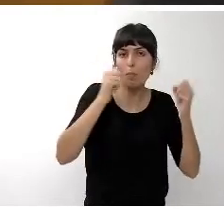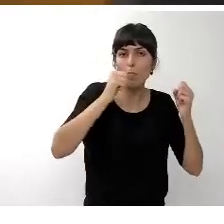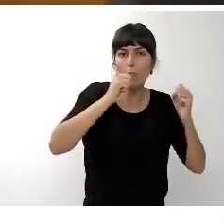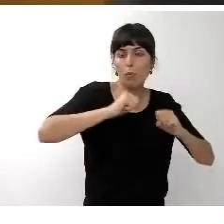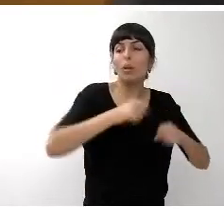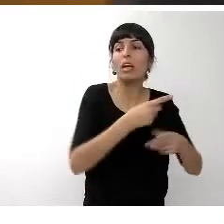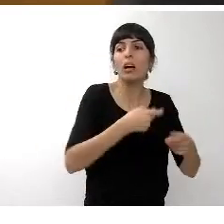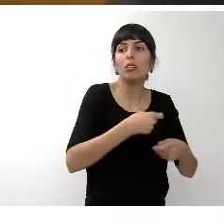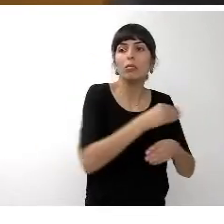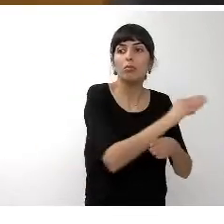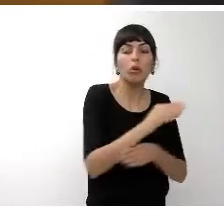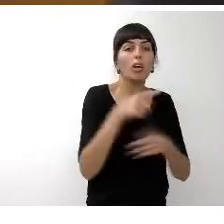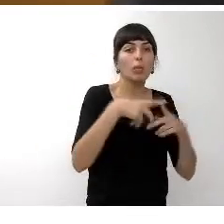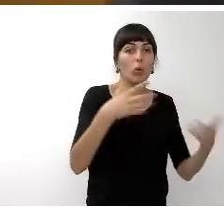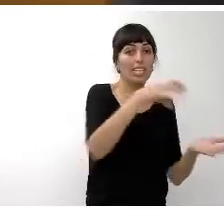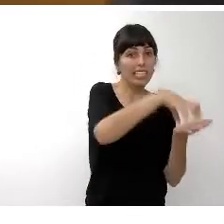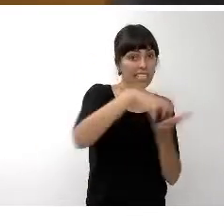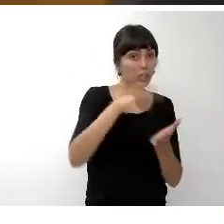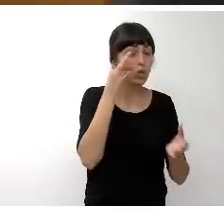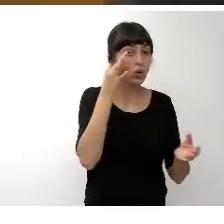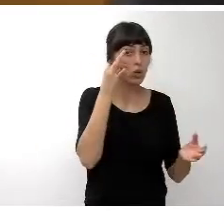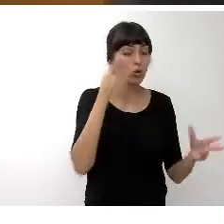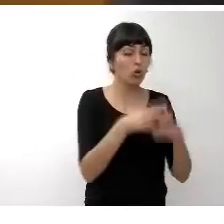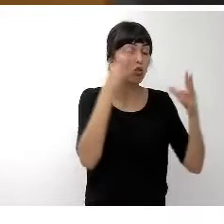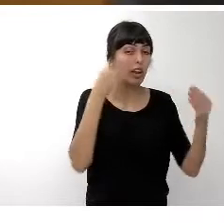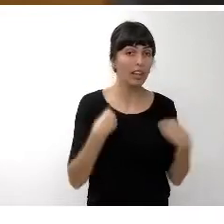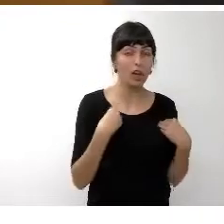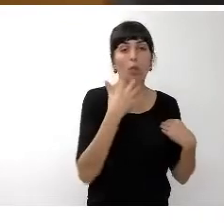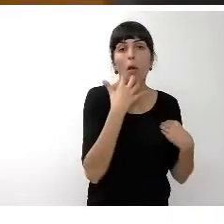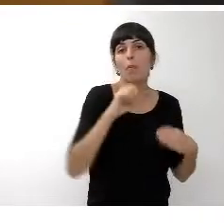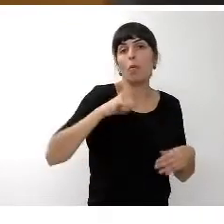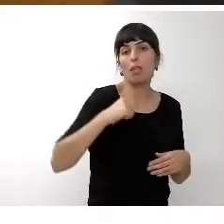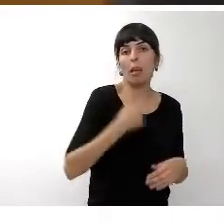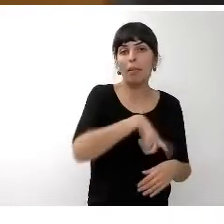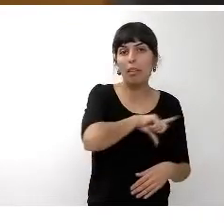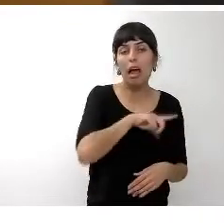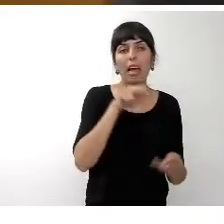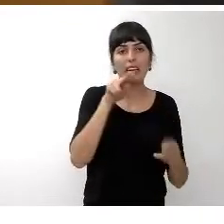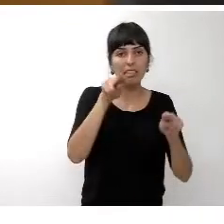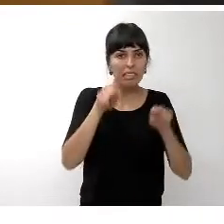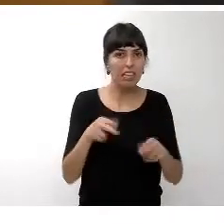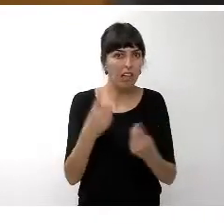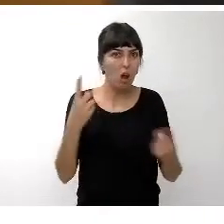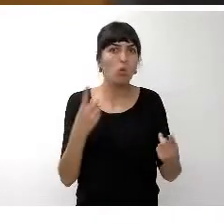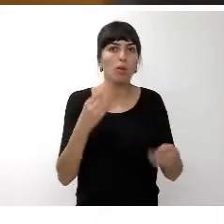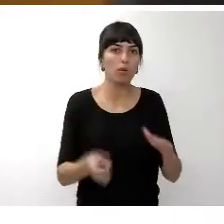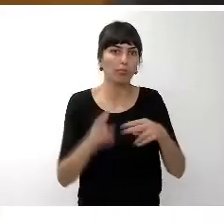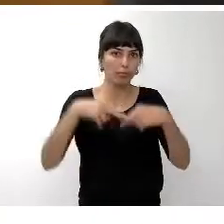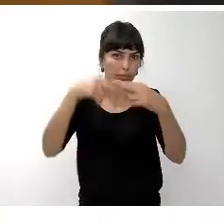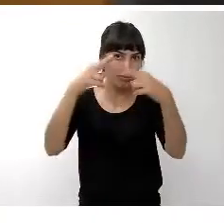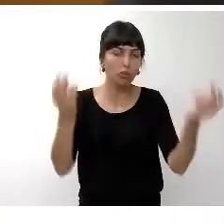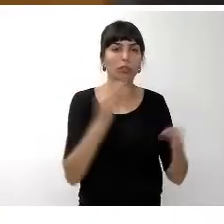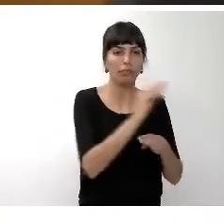autónomo para la construcción y protección de centros sociosanitarios como son el hospital militar y algunas minisresidencias que con las nuevas normativas contables